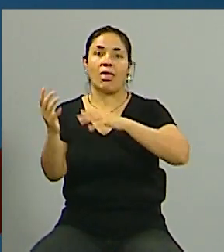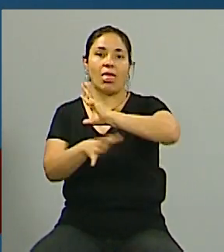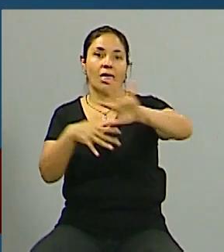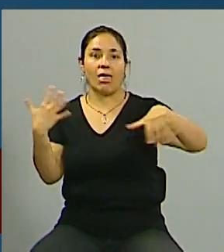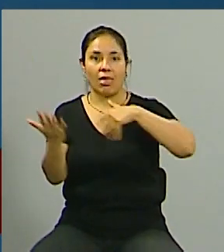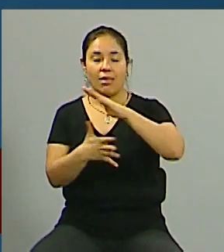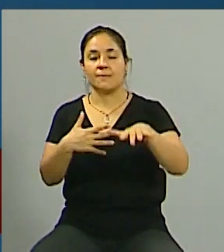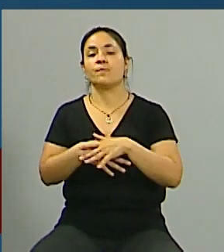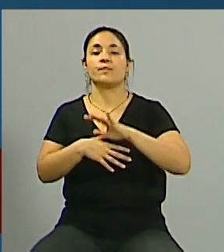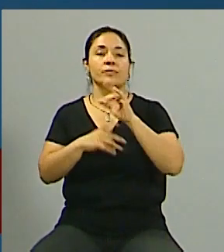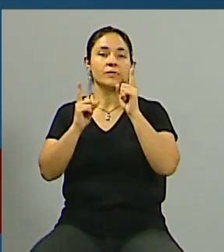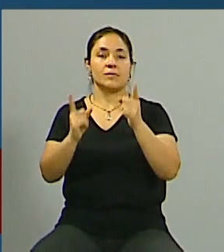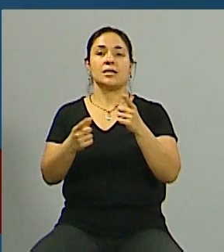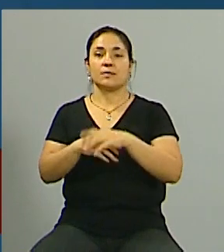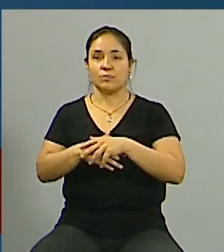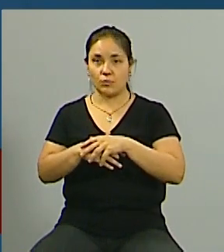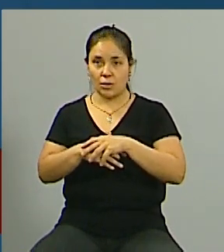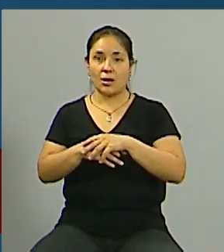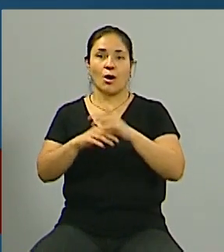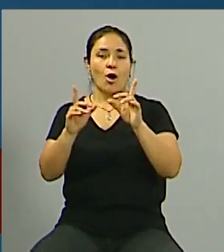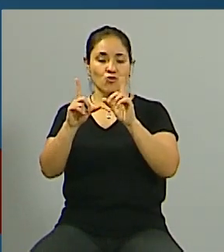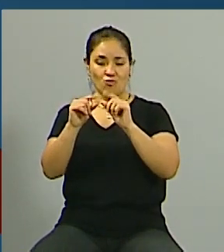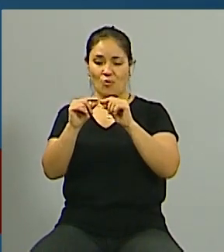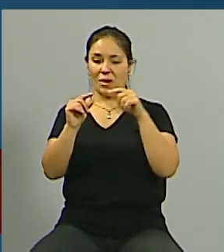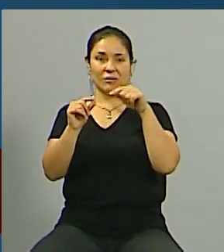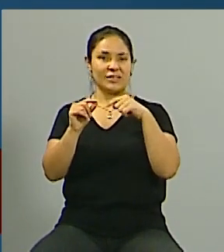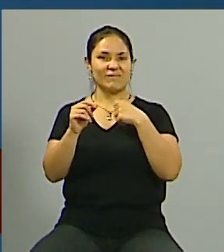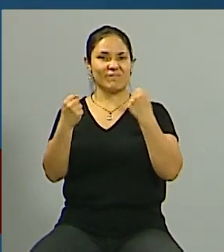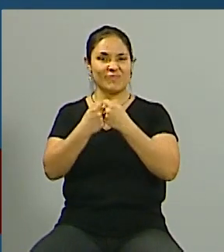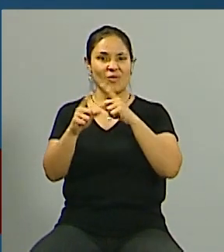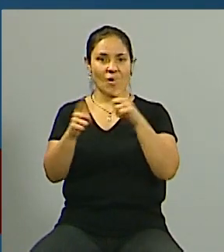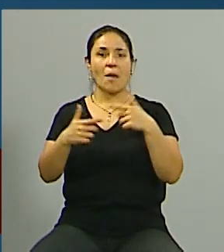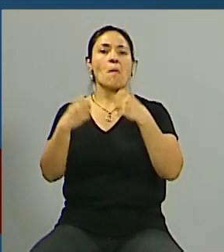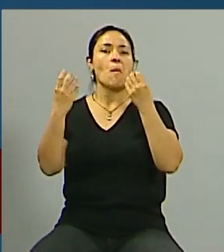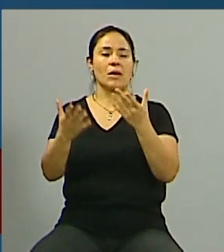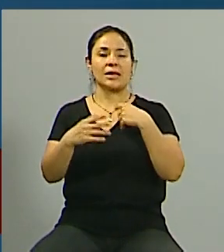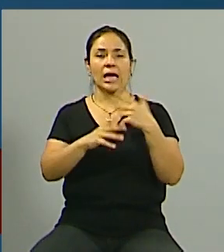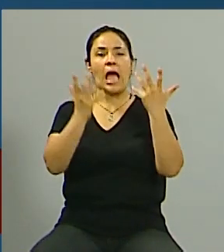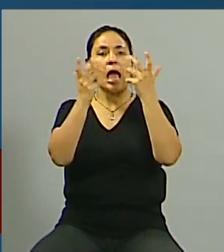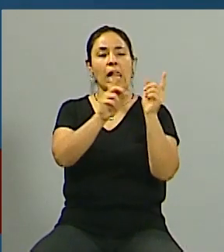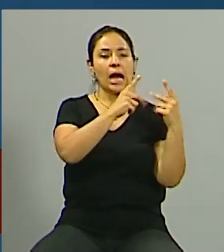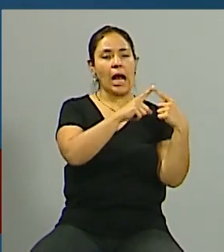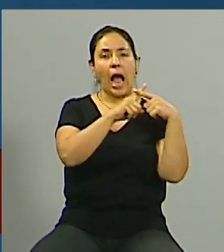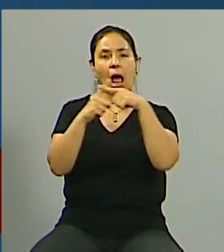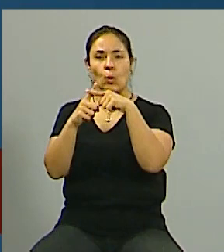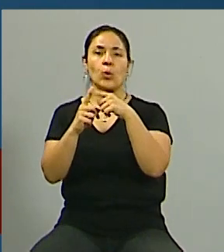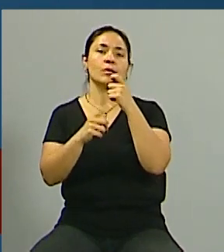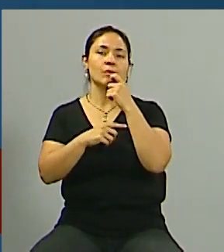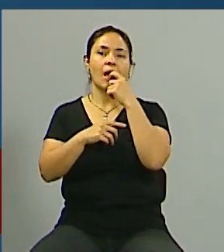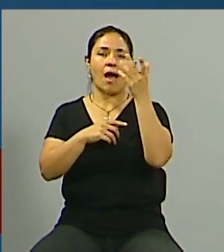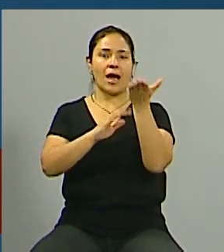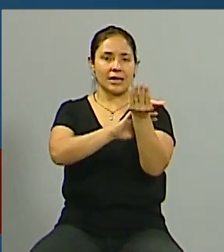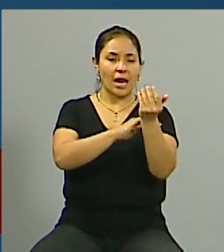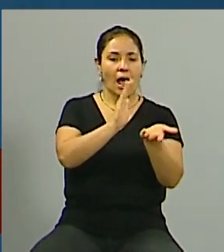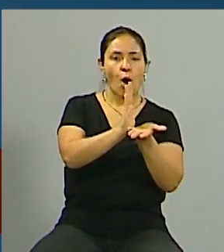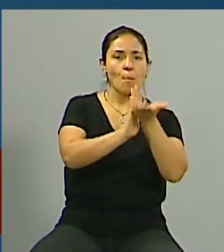Lo decíamos, con este índice que ha generado un poco de resistencia porque dicen, bueno, el índice de cálculo de el incremento de los alquileres